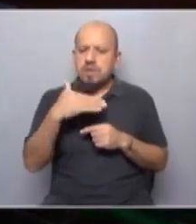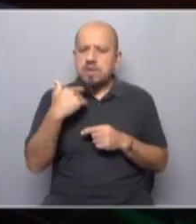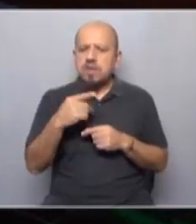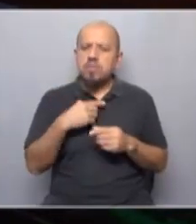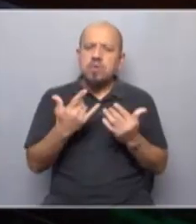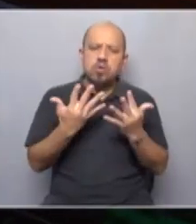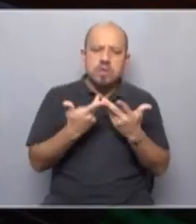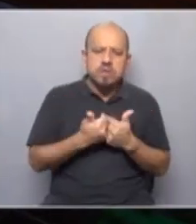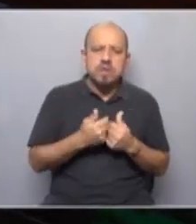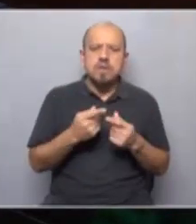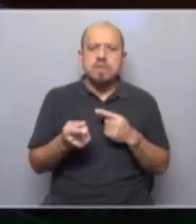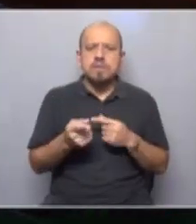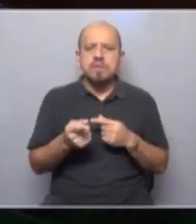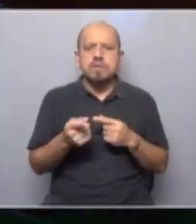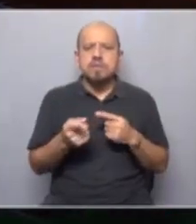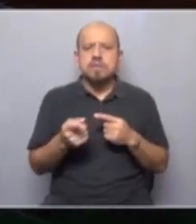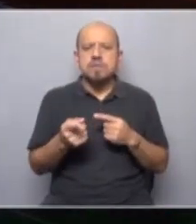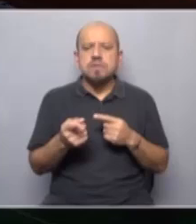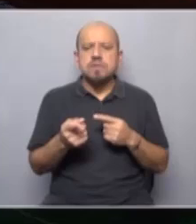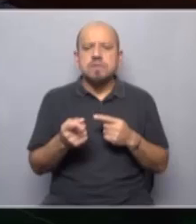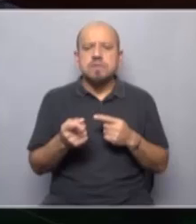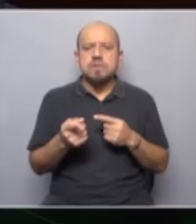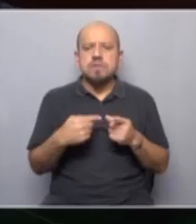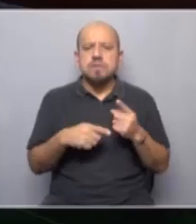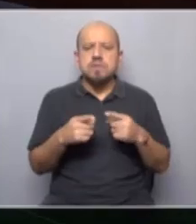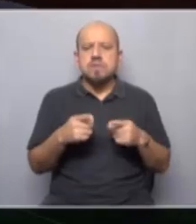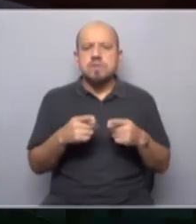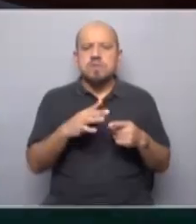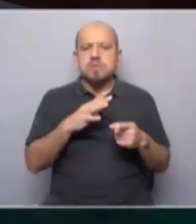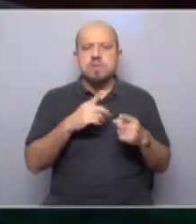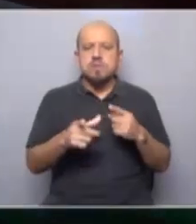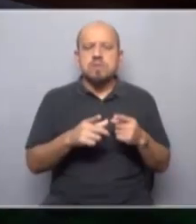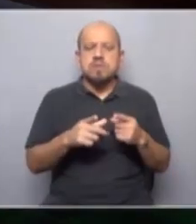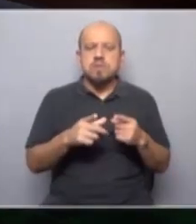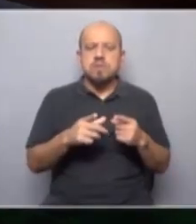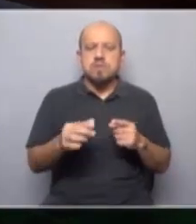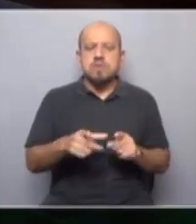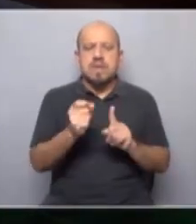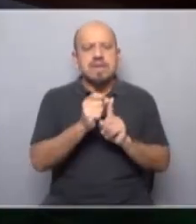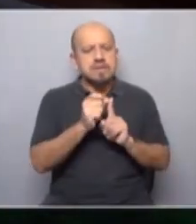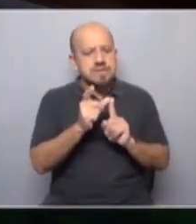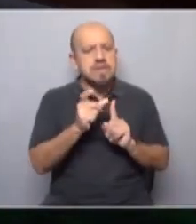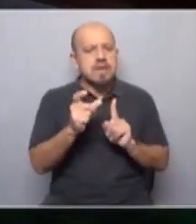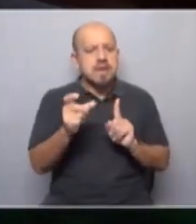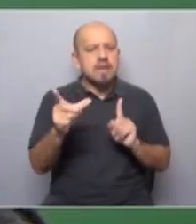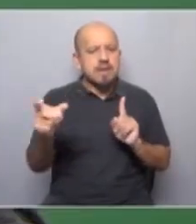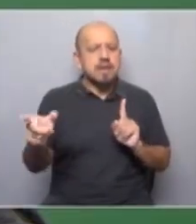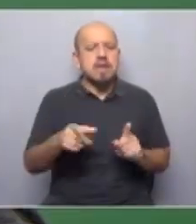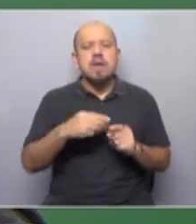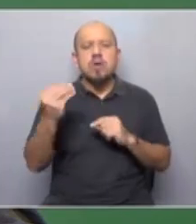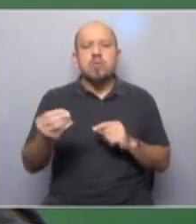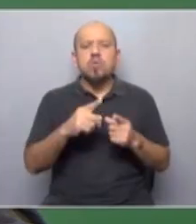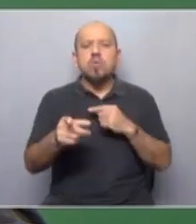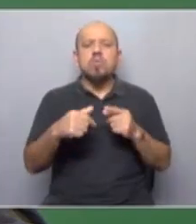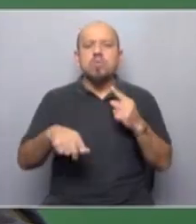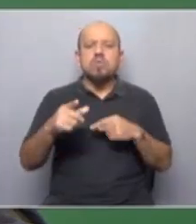organizarse de esa manera. Es decir, tener escala. Esto segundo que preguntabas, ¿no? Cómo responder